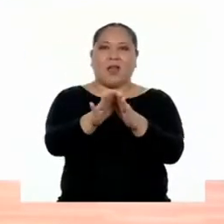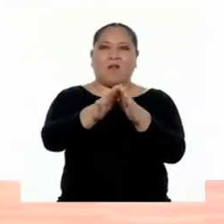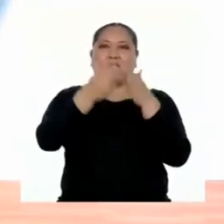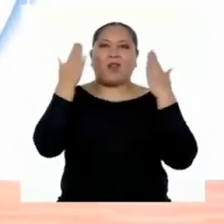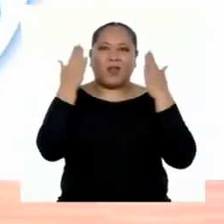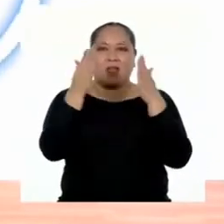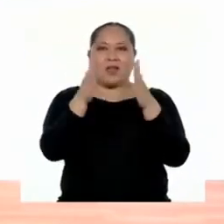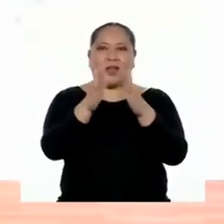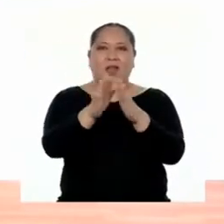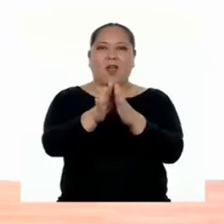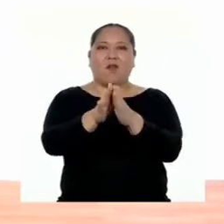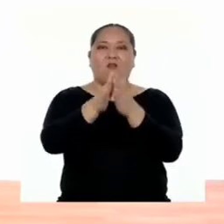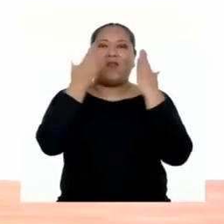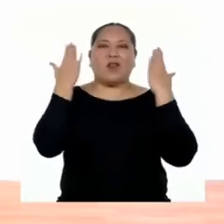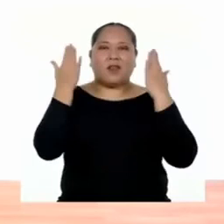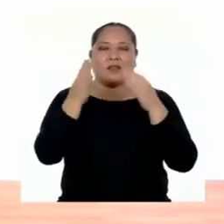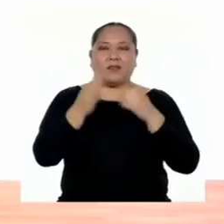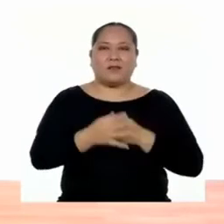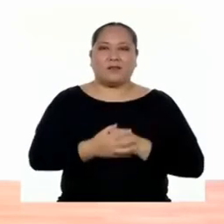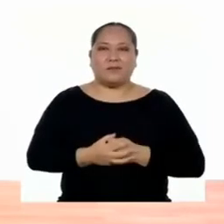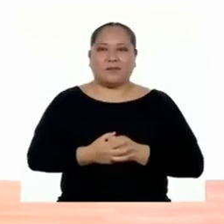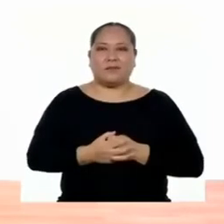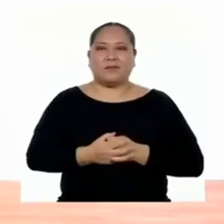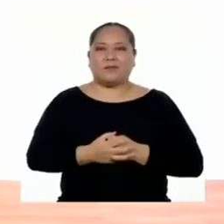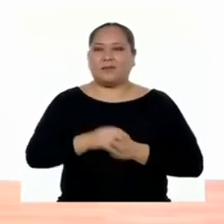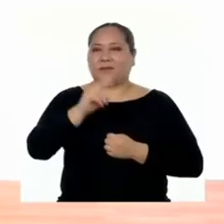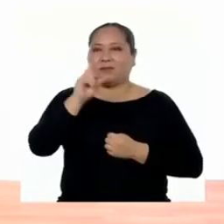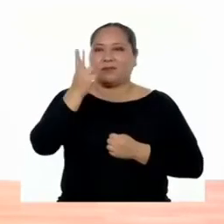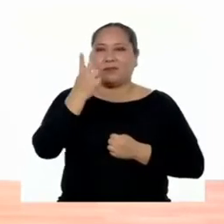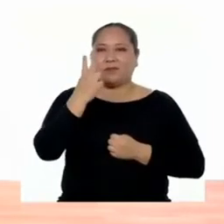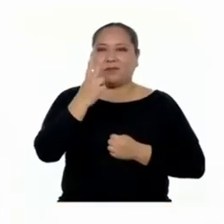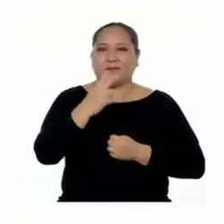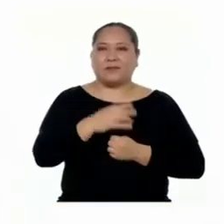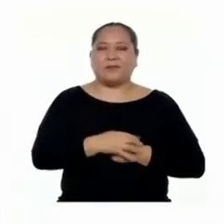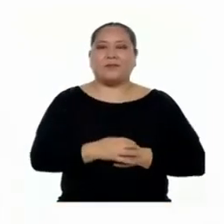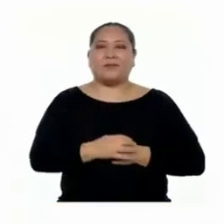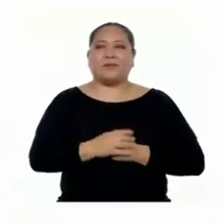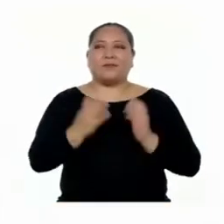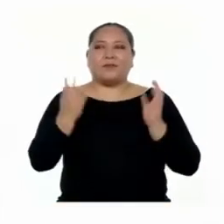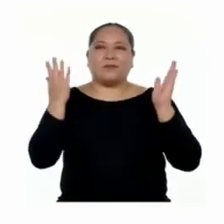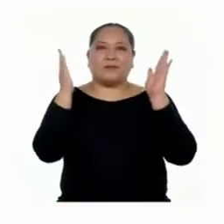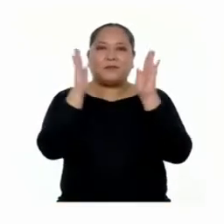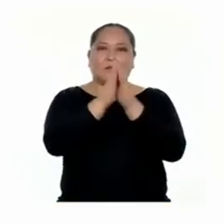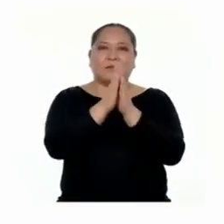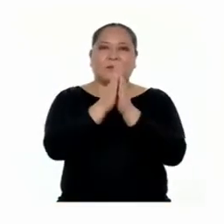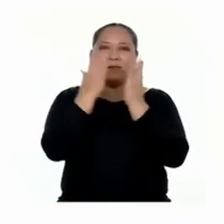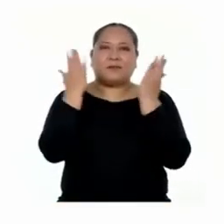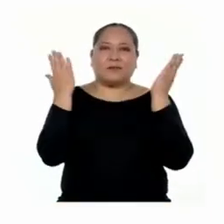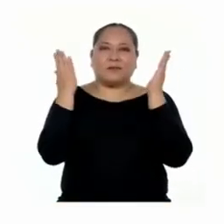¿se escucha? ¡Bien! Segundo sonido a la hora de cerrar.